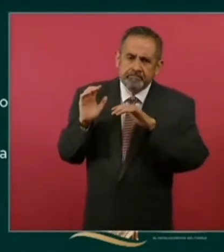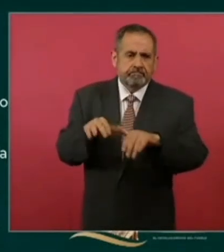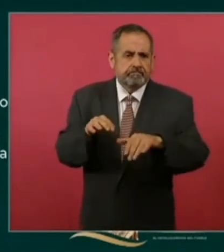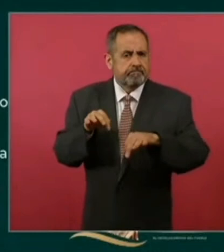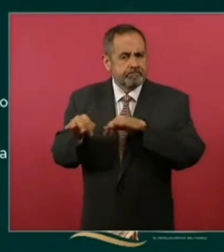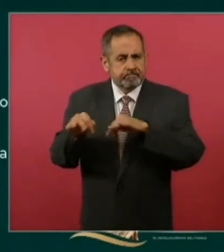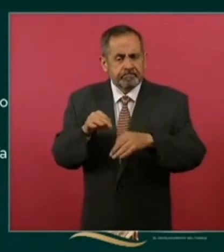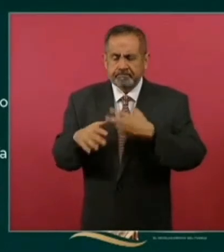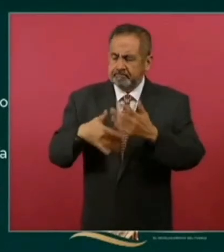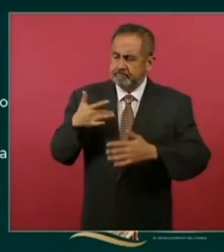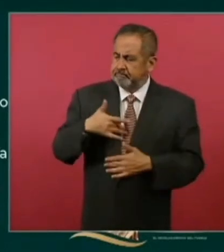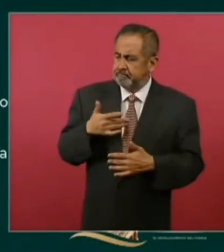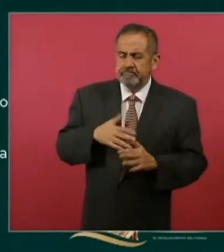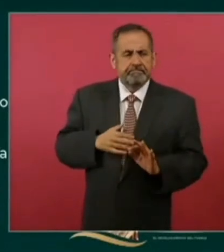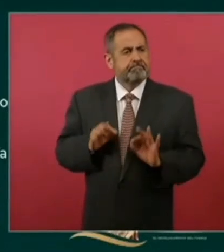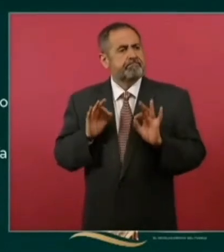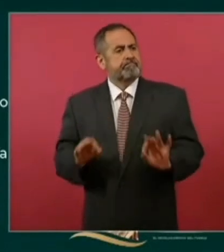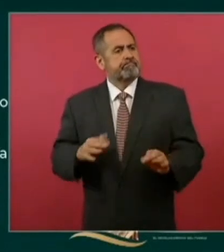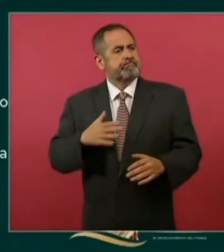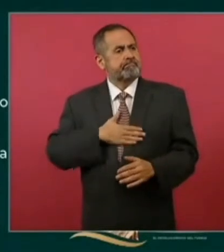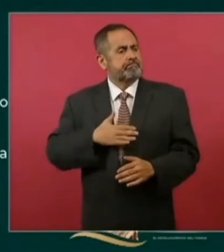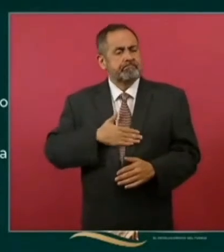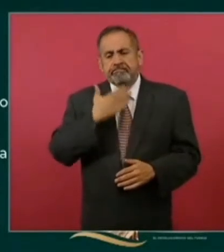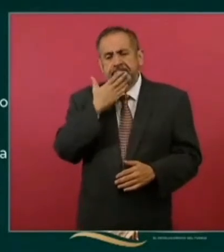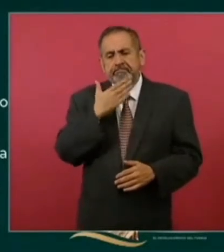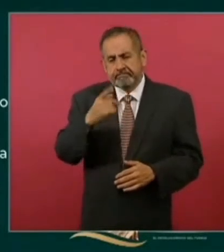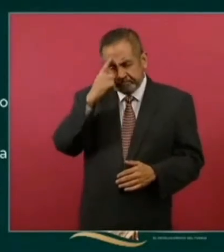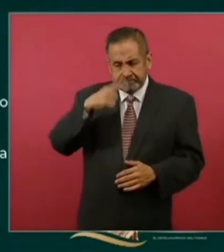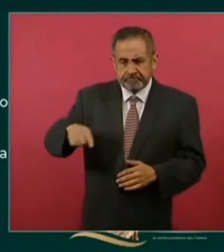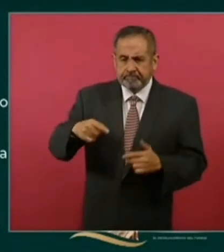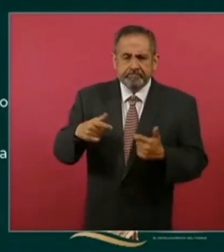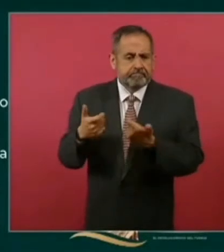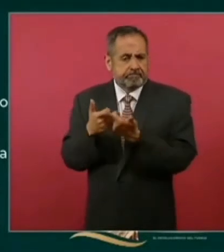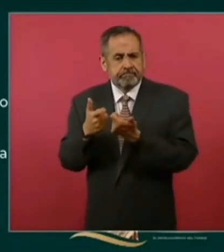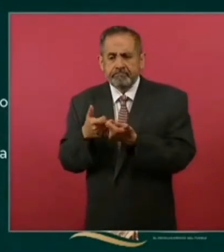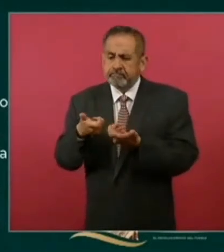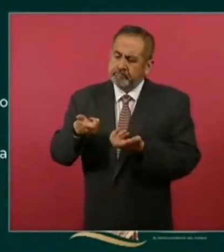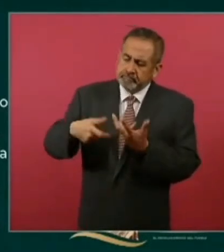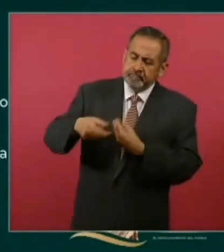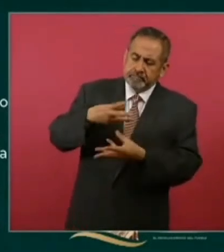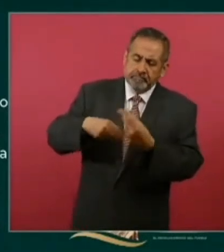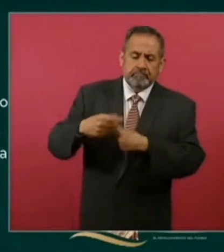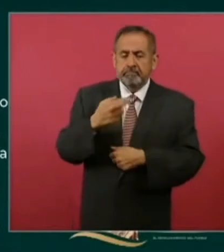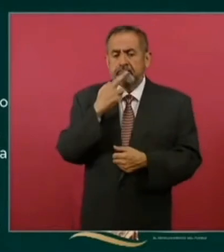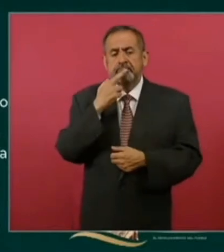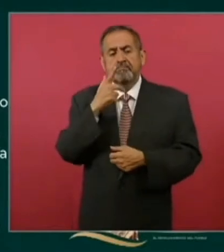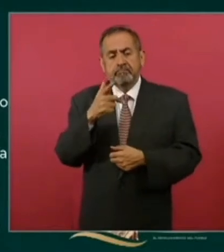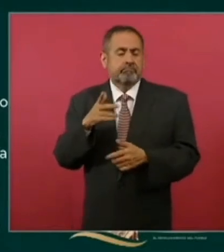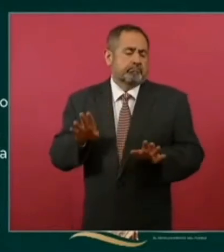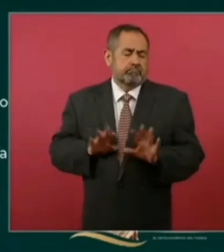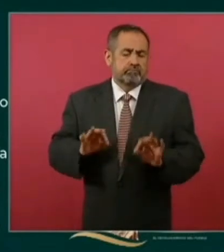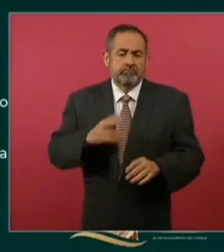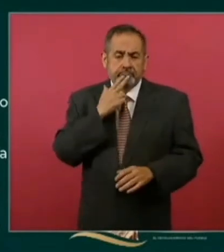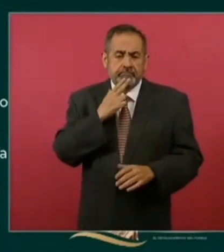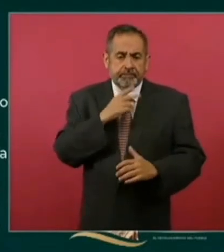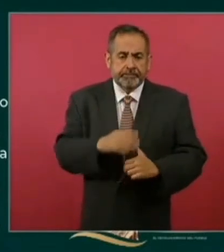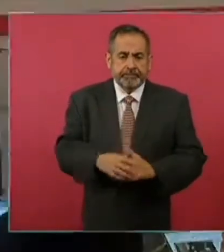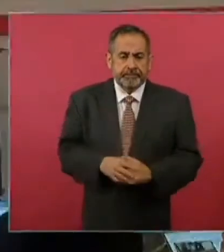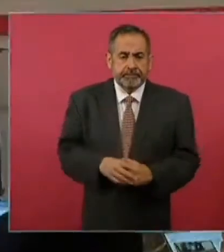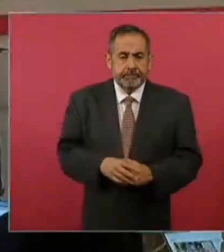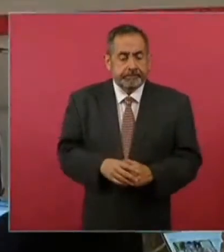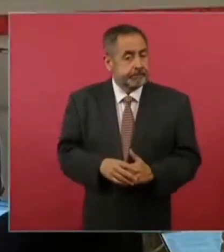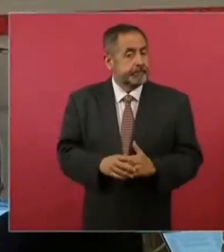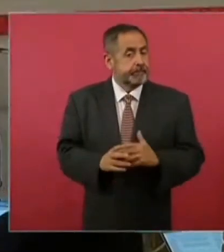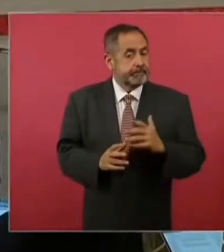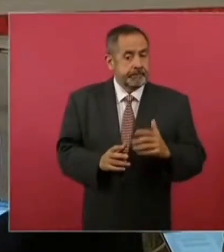empleo donde se sientan satisfechos o donde le puedan aportar económicamente al país, eso le conviene a toda la región. Entonces, si